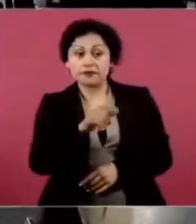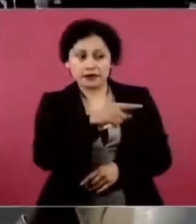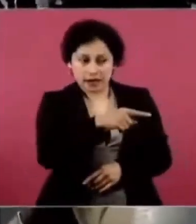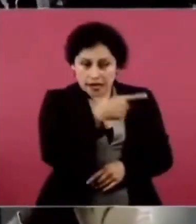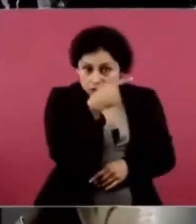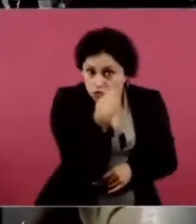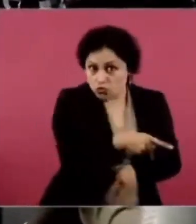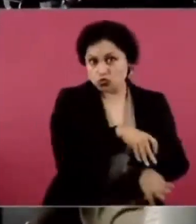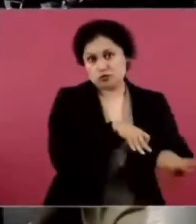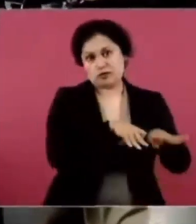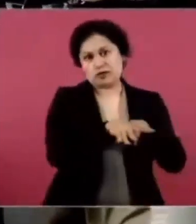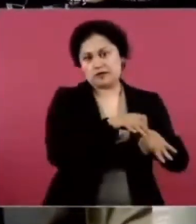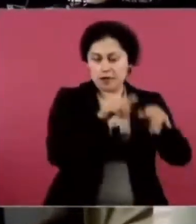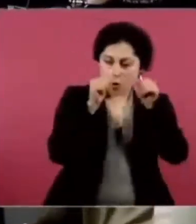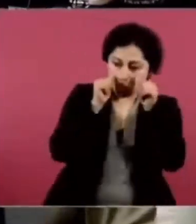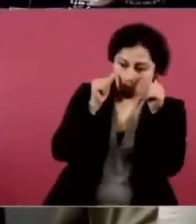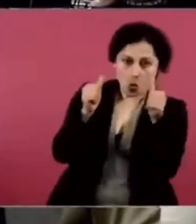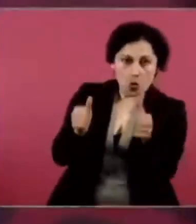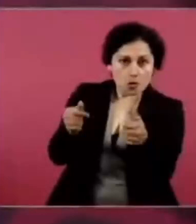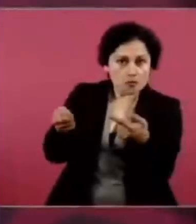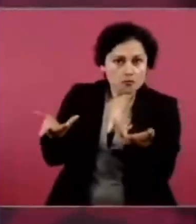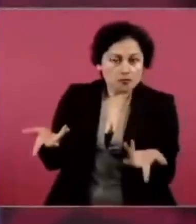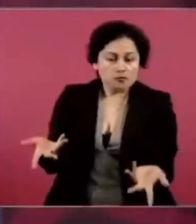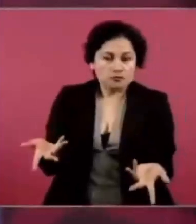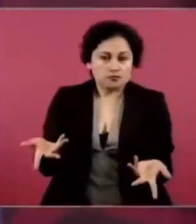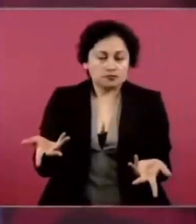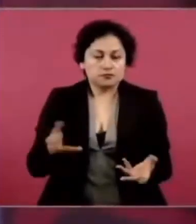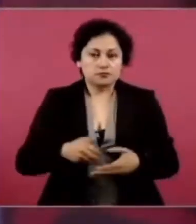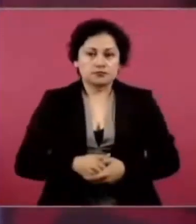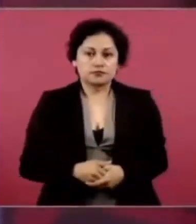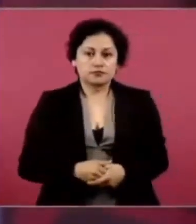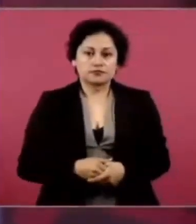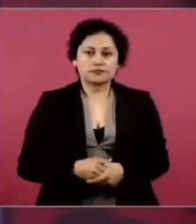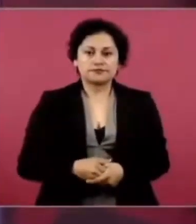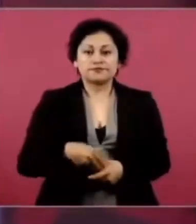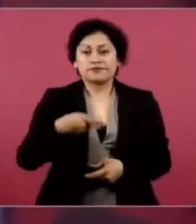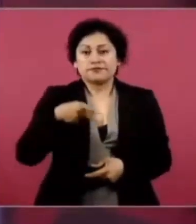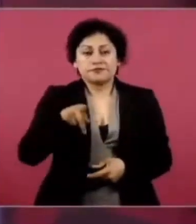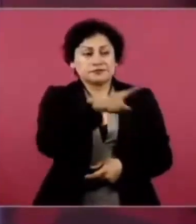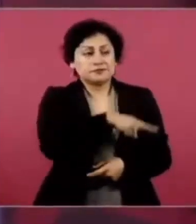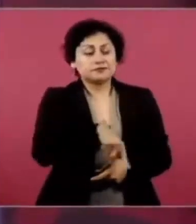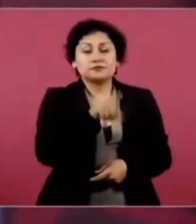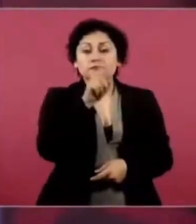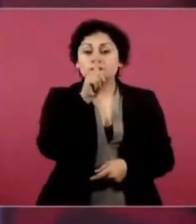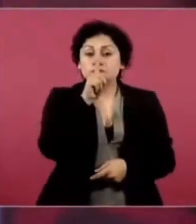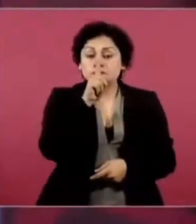Y ni siquiera dicen nada.